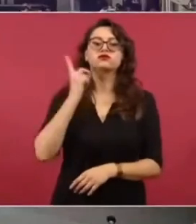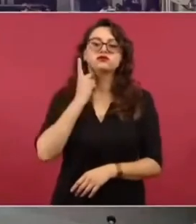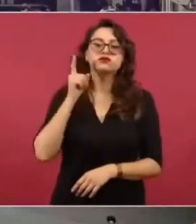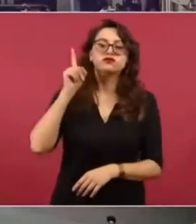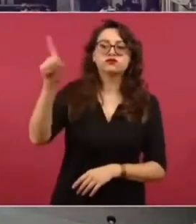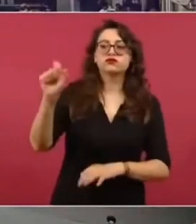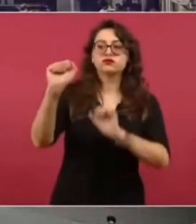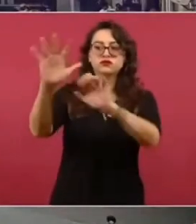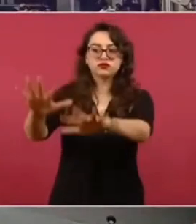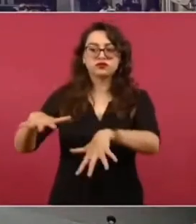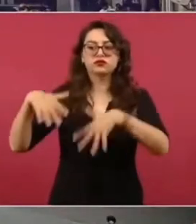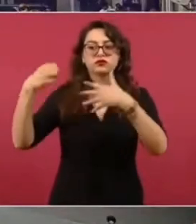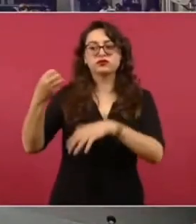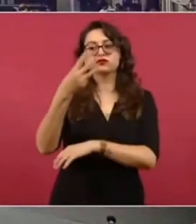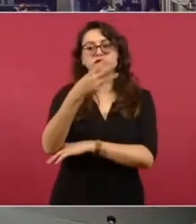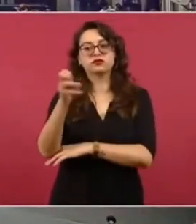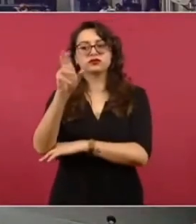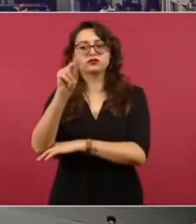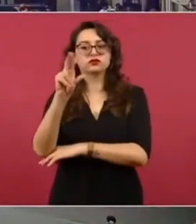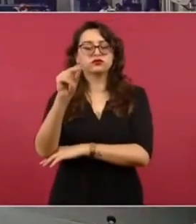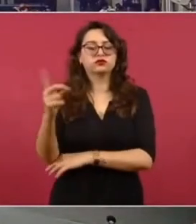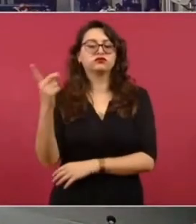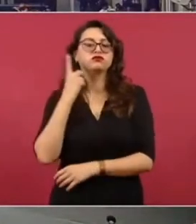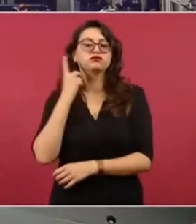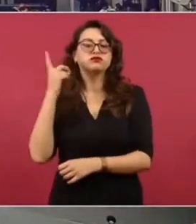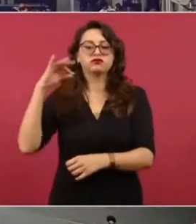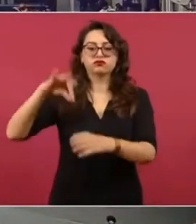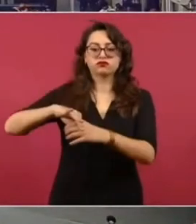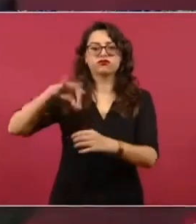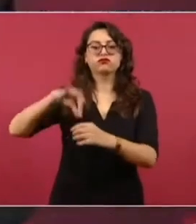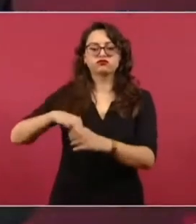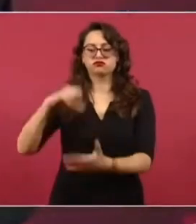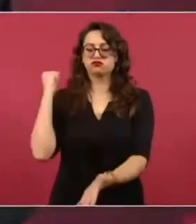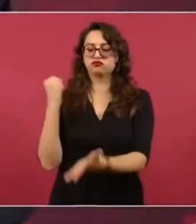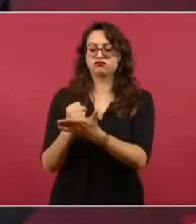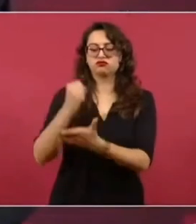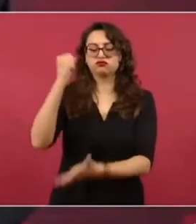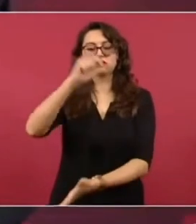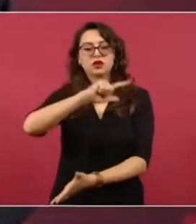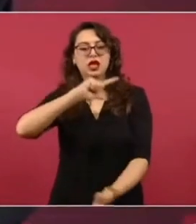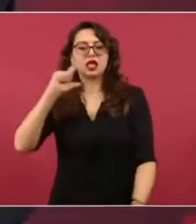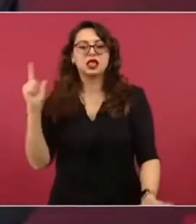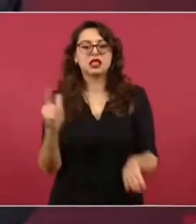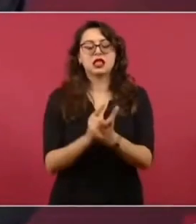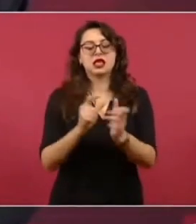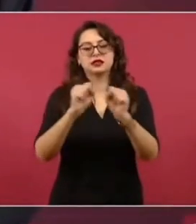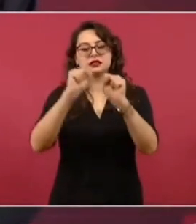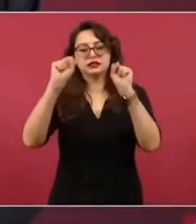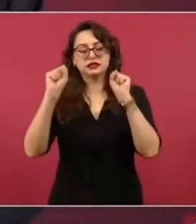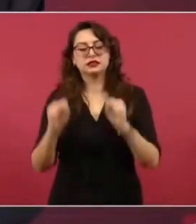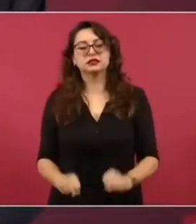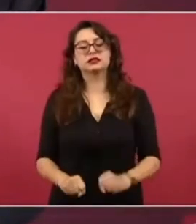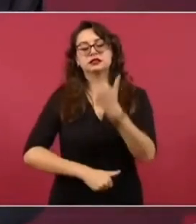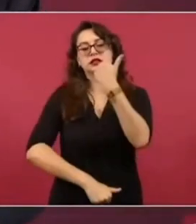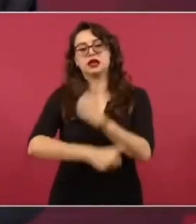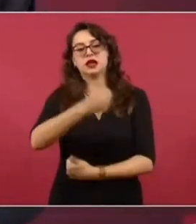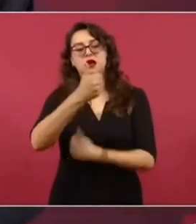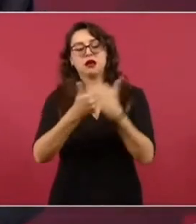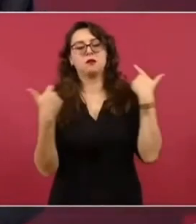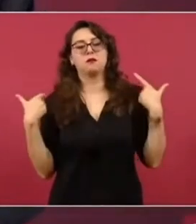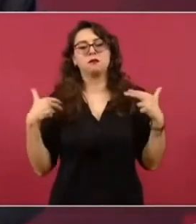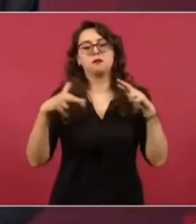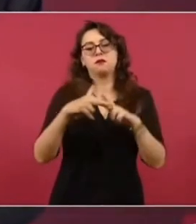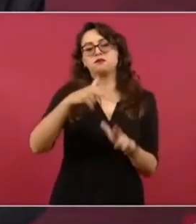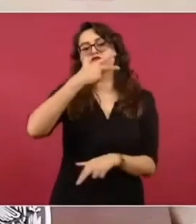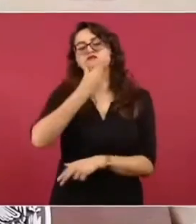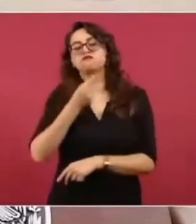aprobaron adicionar un transitorio a la Ley General del Sistema para la Carrera de las Maestras y